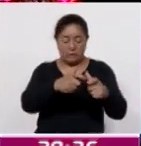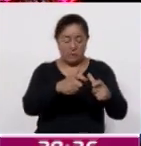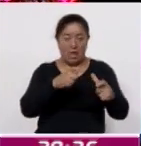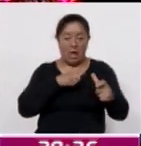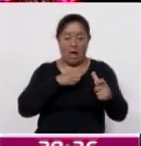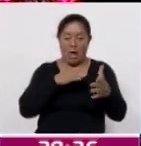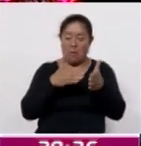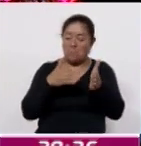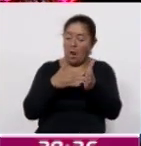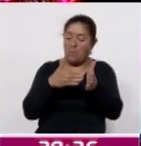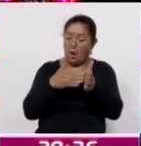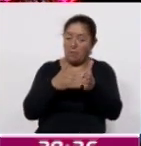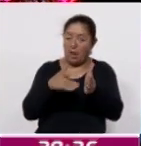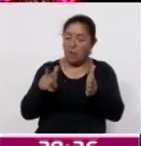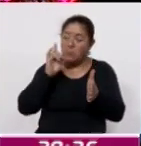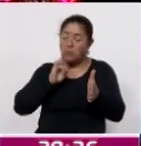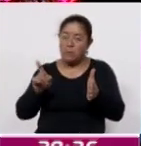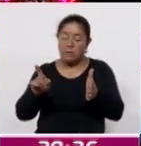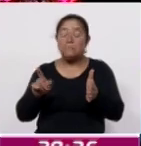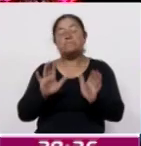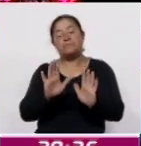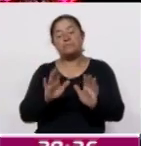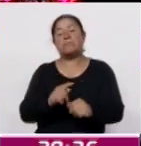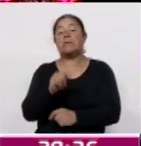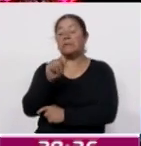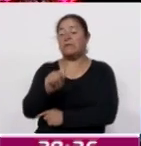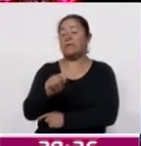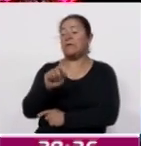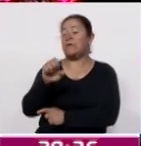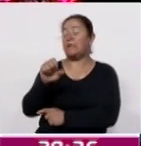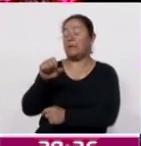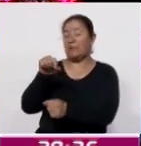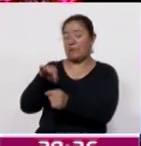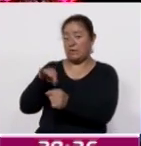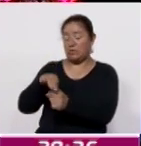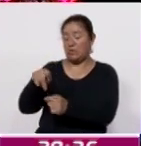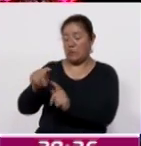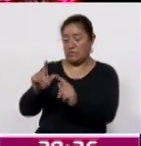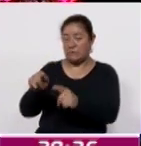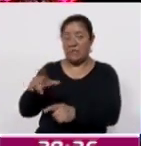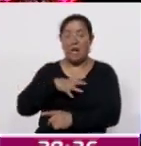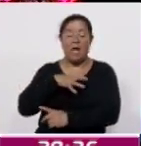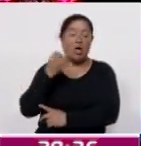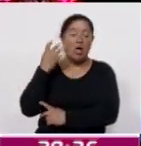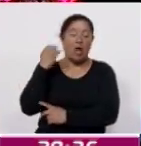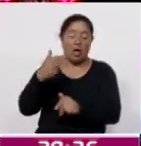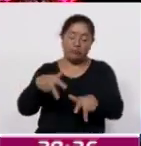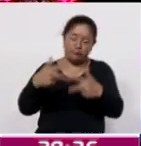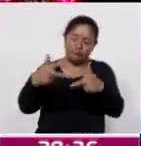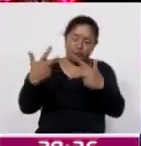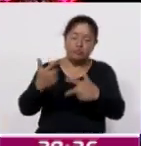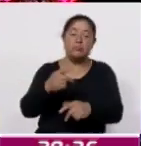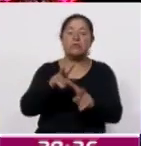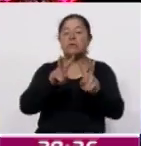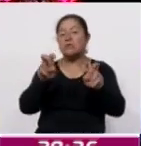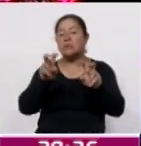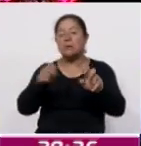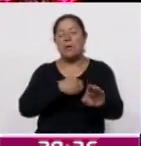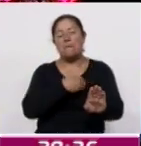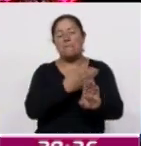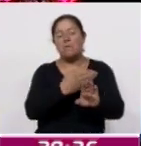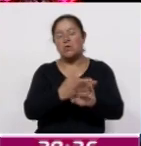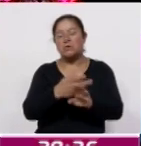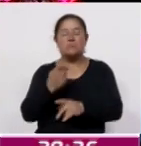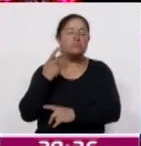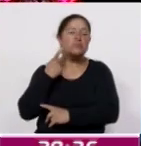el Tribunal Electoral de Tlaxcala impartió la conferencia virtual titulada Violencia Política y Medios de